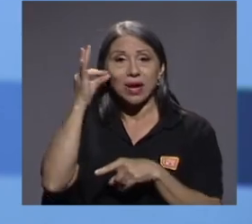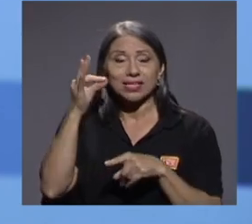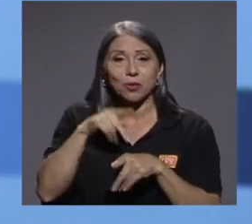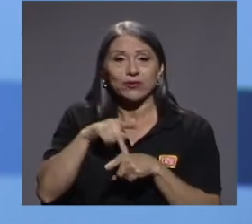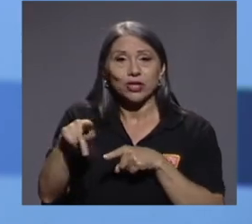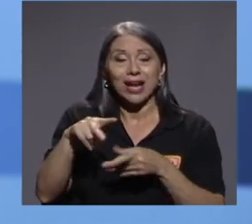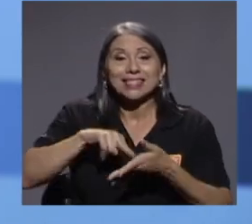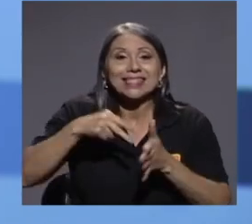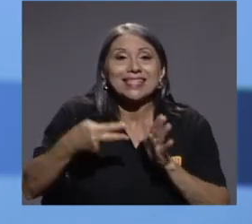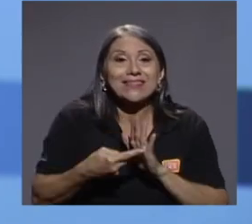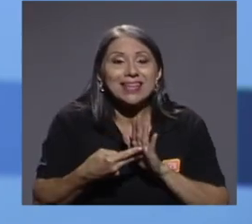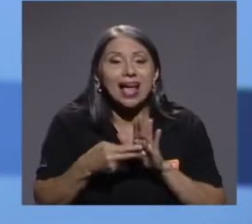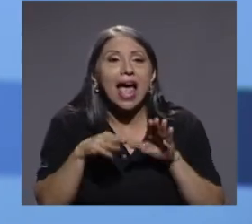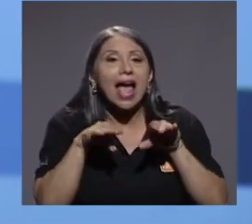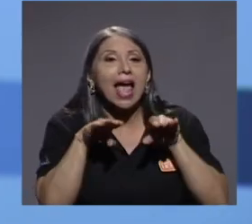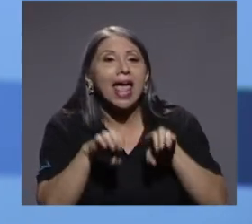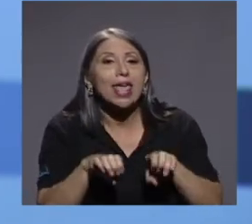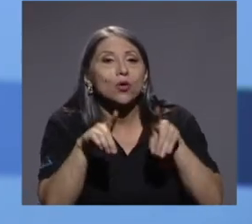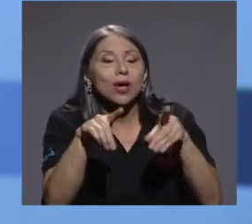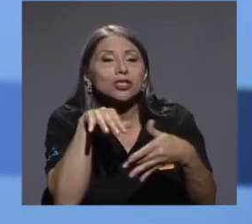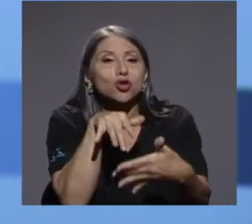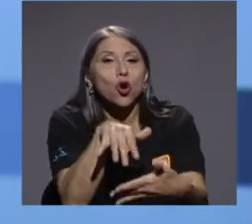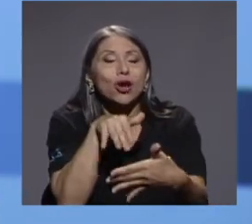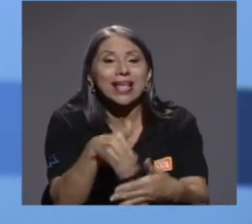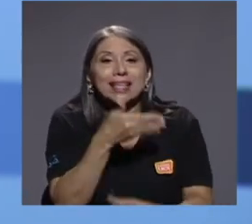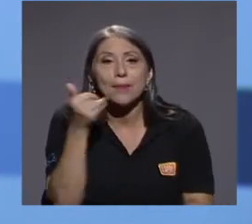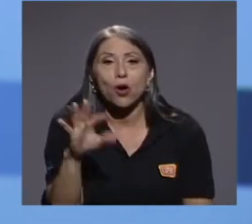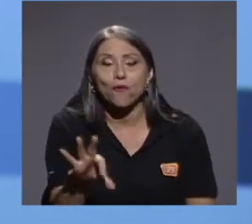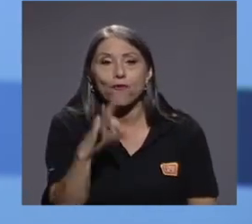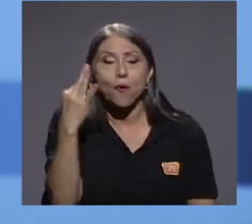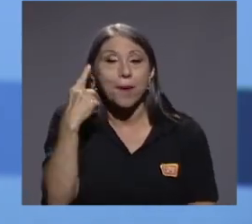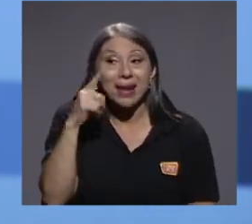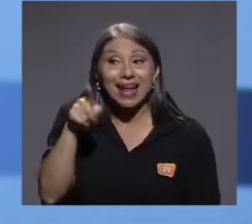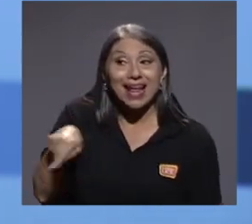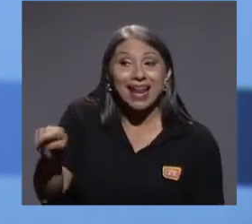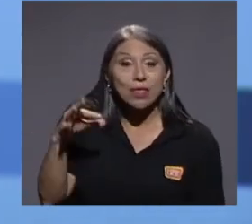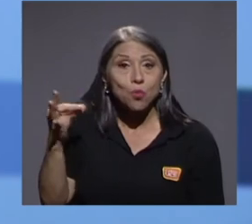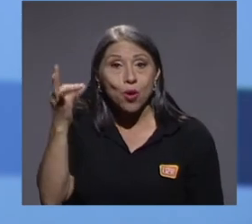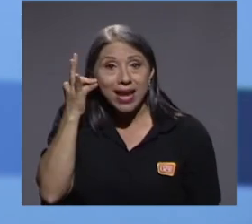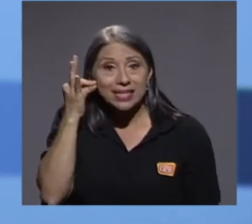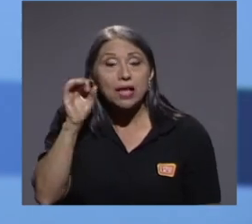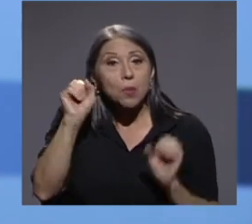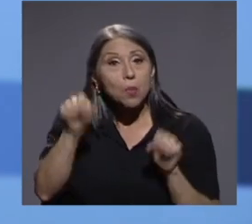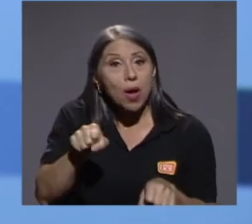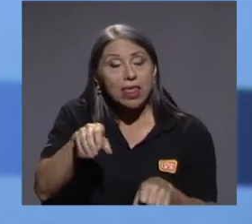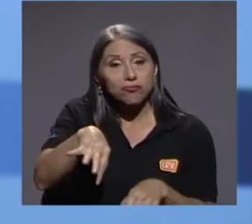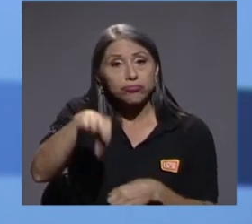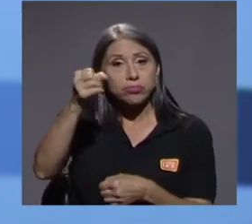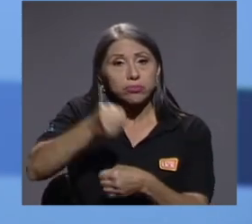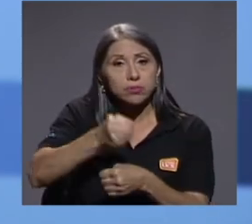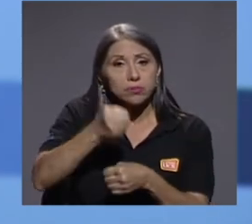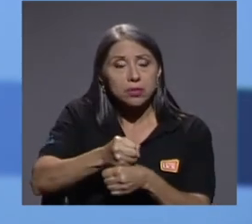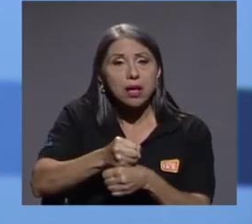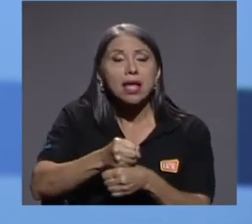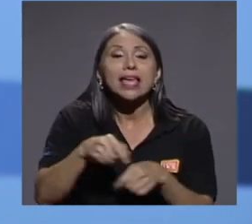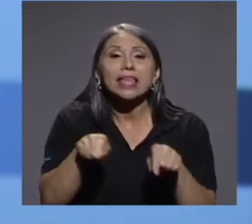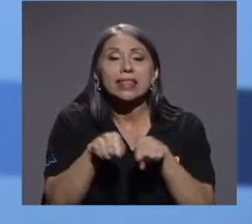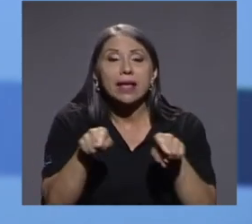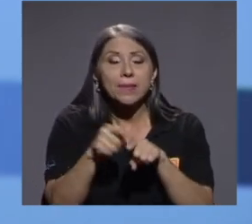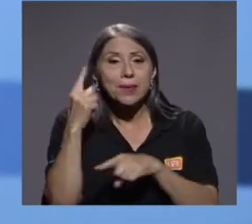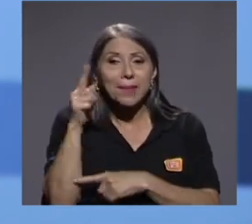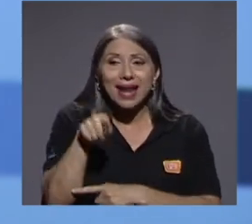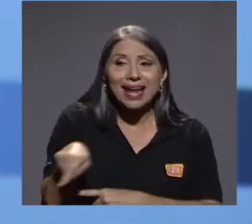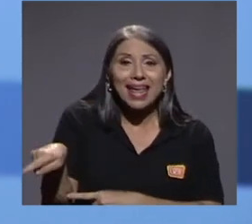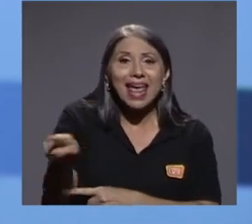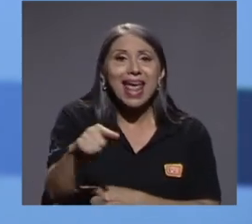educación es la mejor arma que tenemos para que las mujeres no solo se inserten en el mercado laboral, sino para que tengan